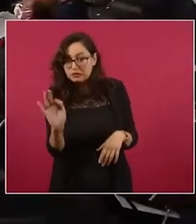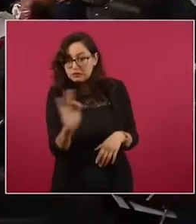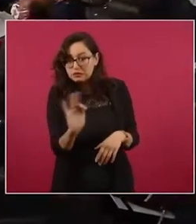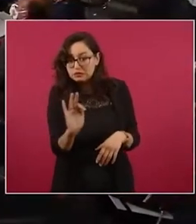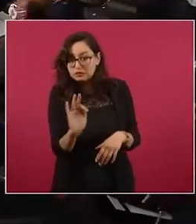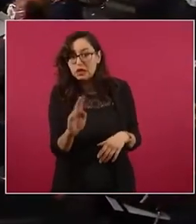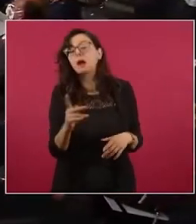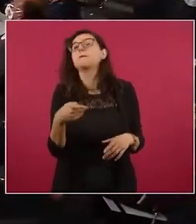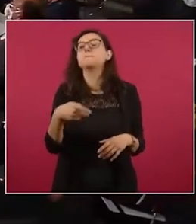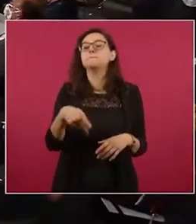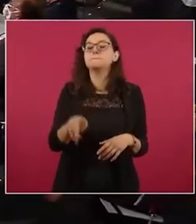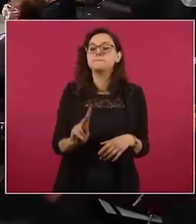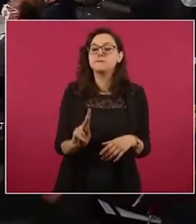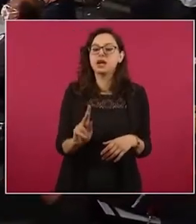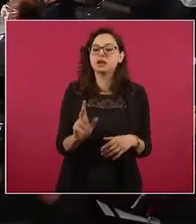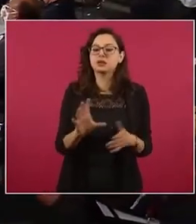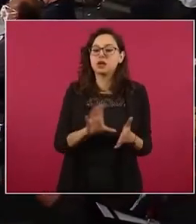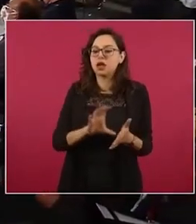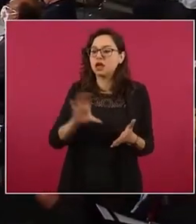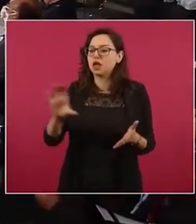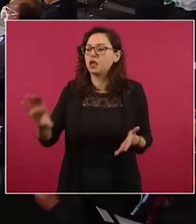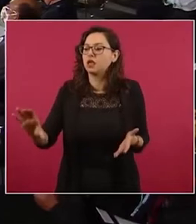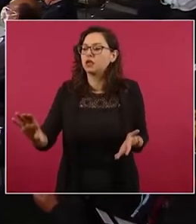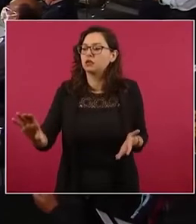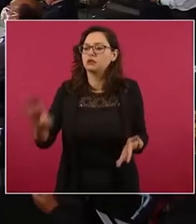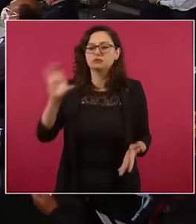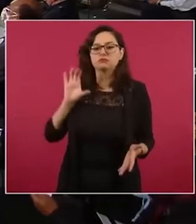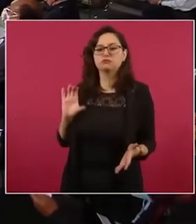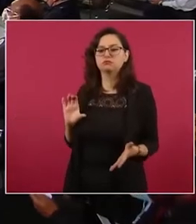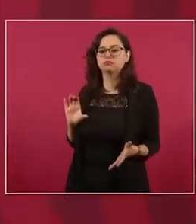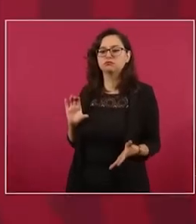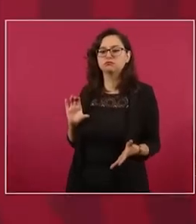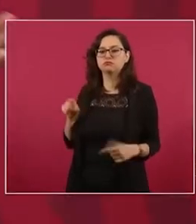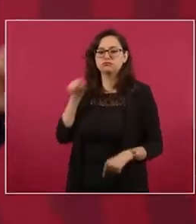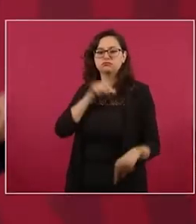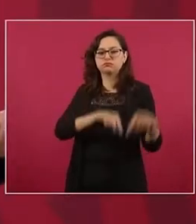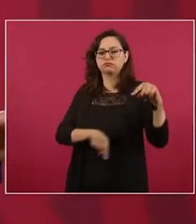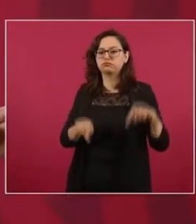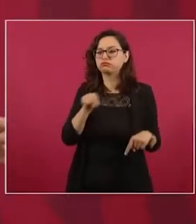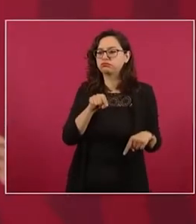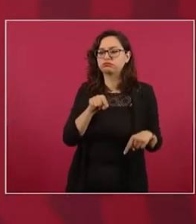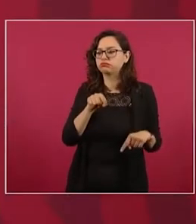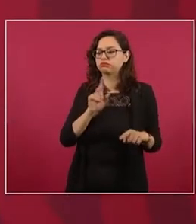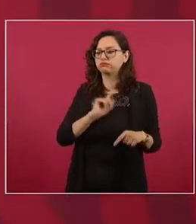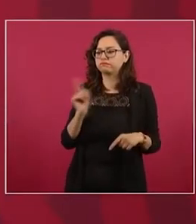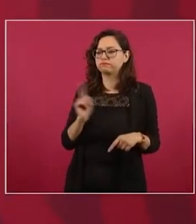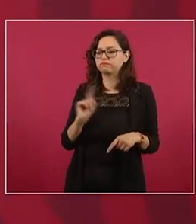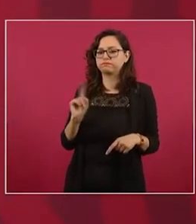pero como que se arrepintió o se congeló la operación